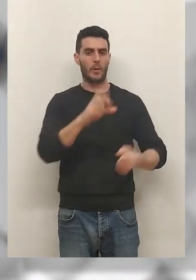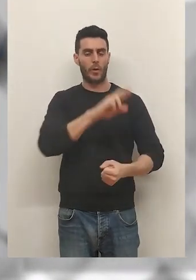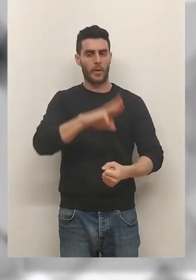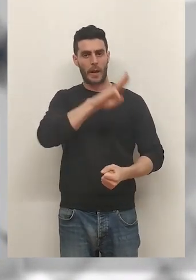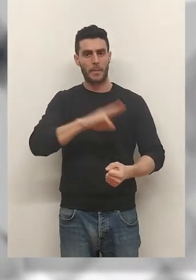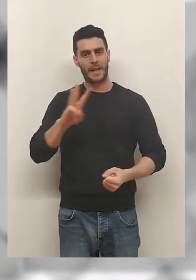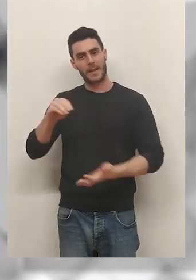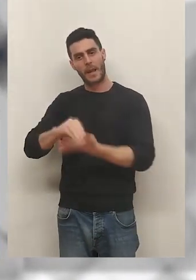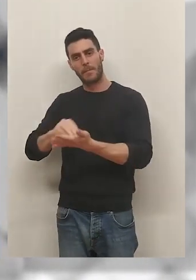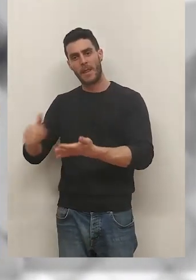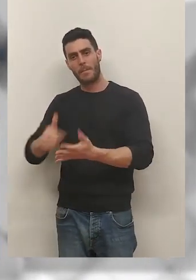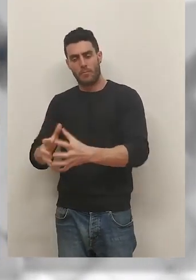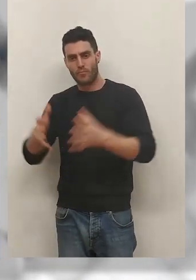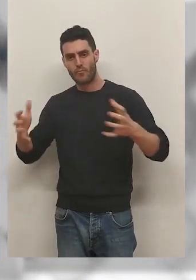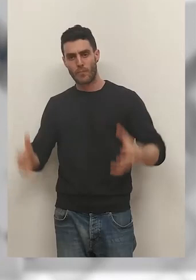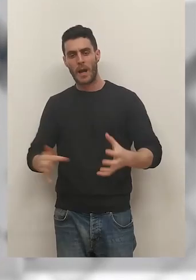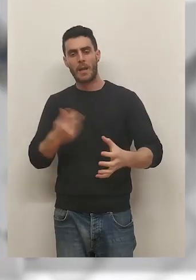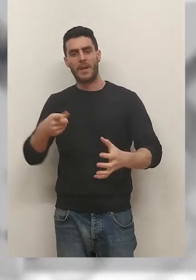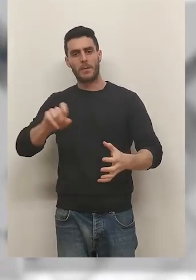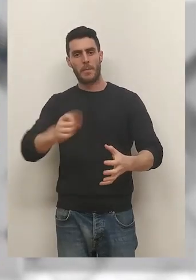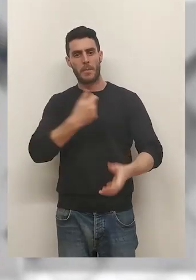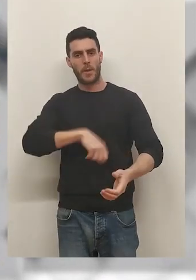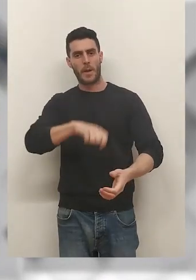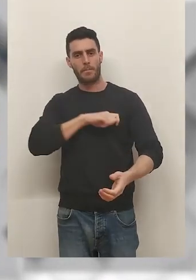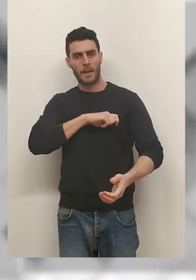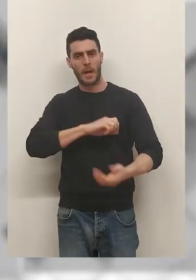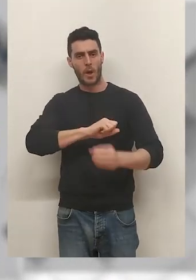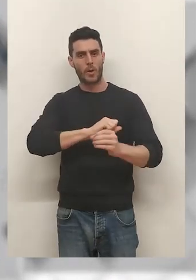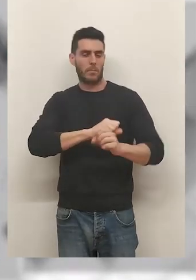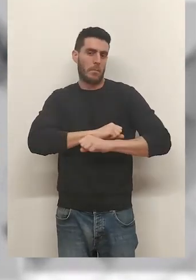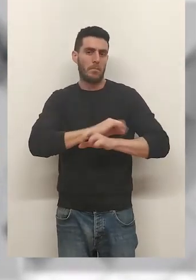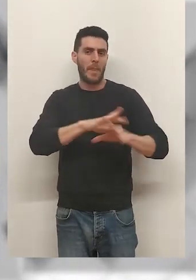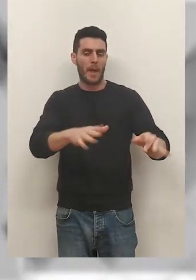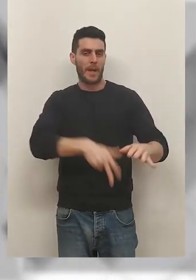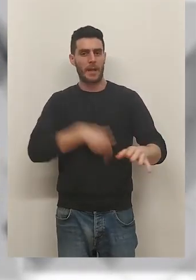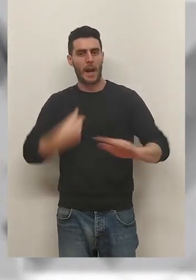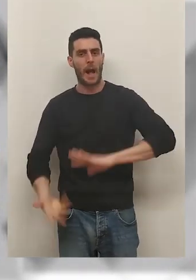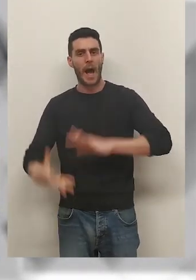Paterna, al que sustituirá. Además, será el primero de España en estar adaptado a pandemias.